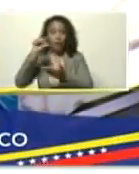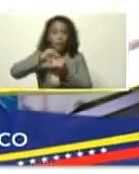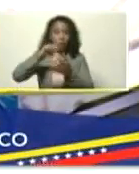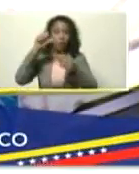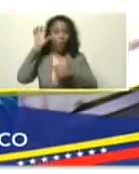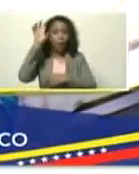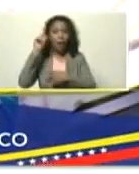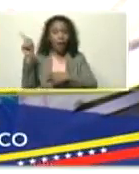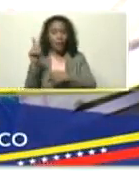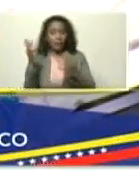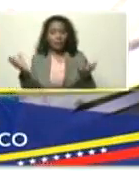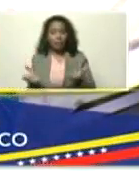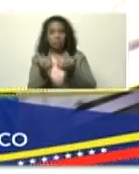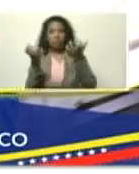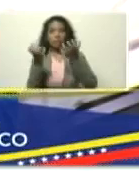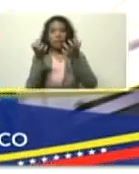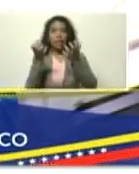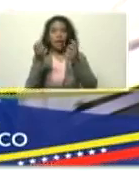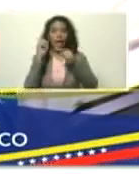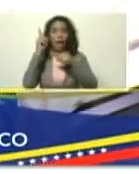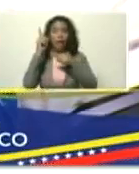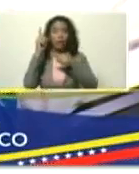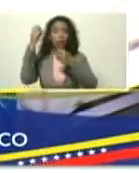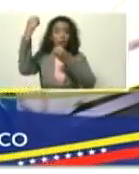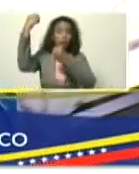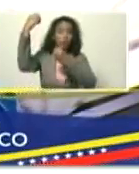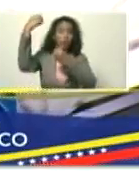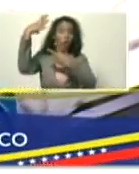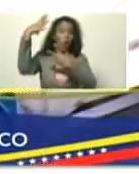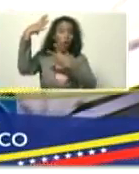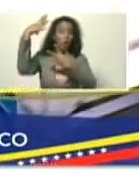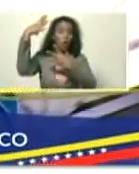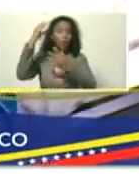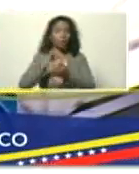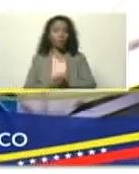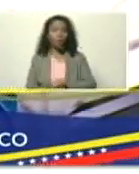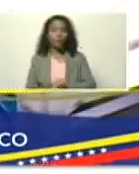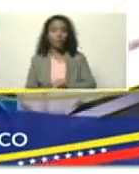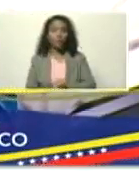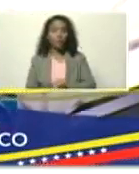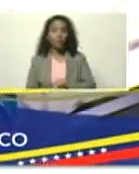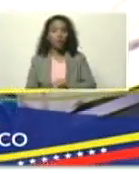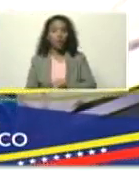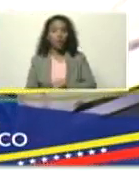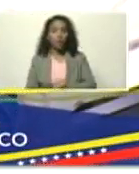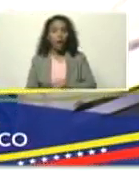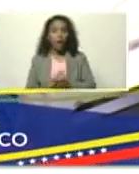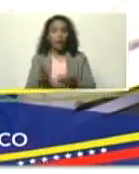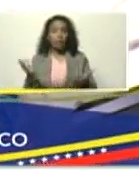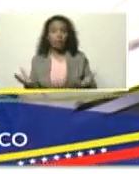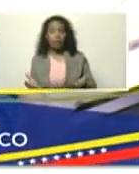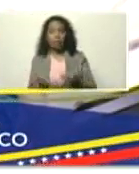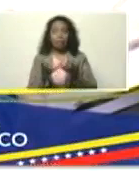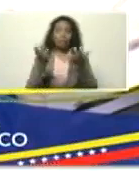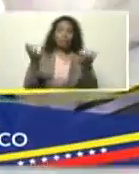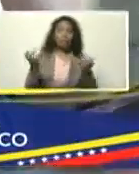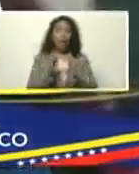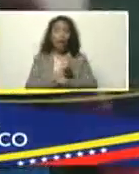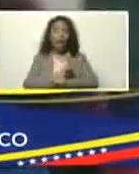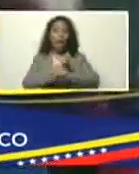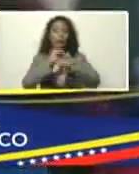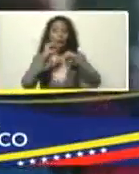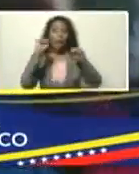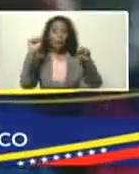por la razón, de los rayos, que caen de manera perpendicular, a hacer el calentamiento diurno, y hace,